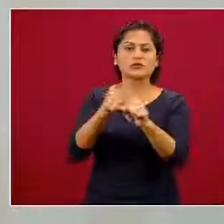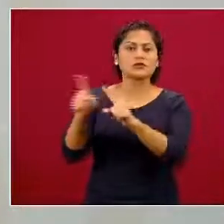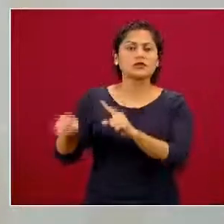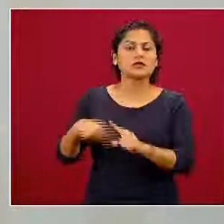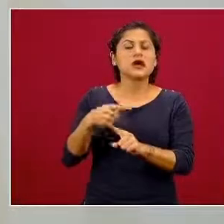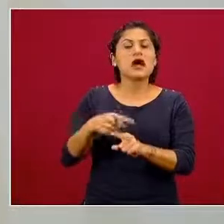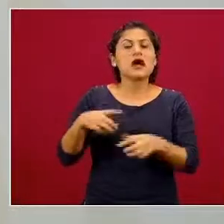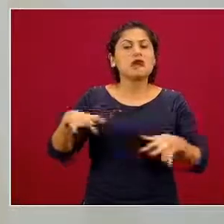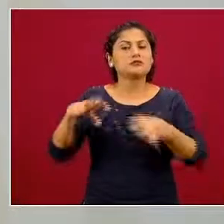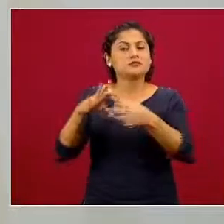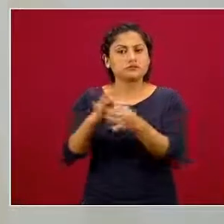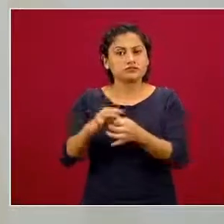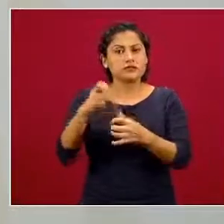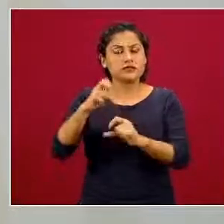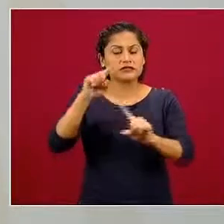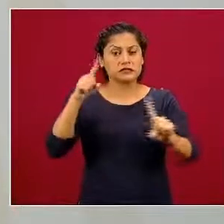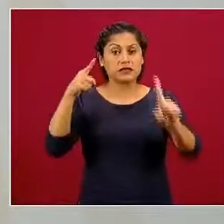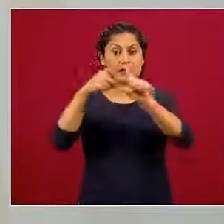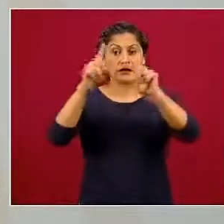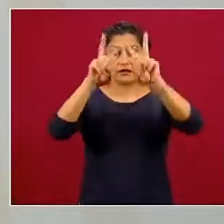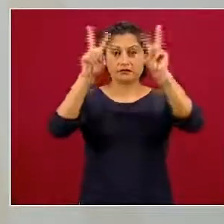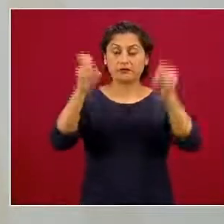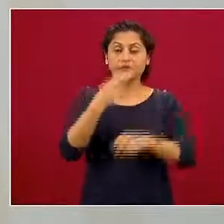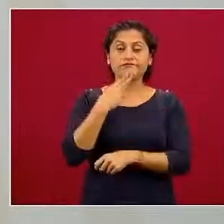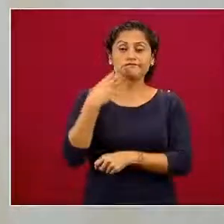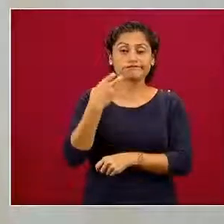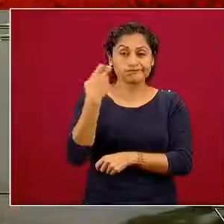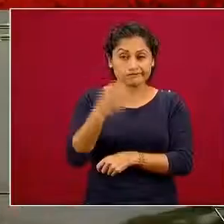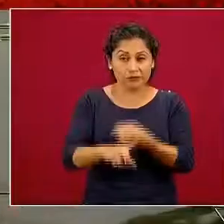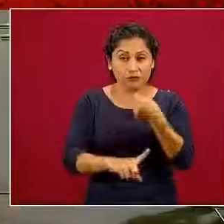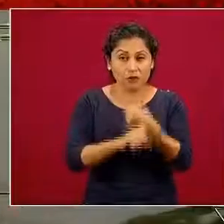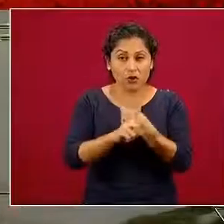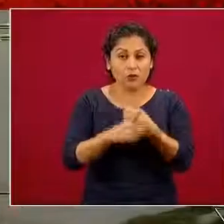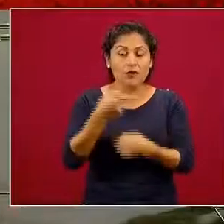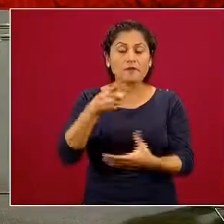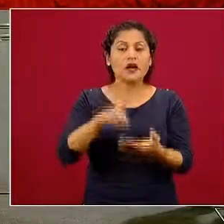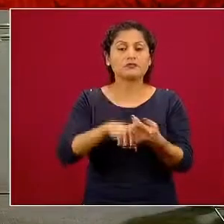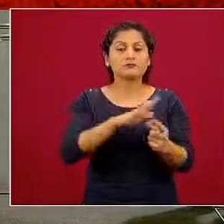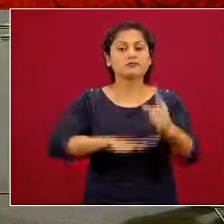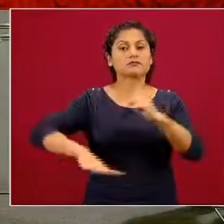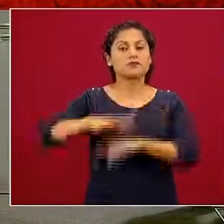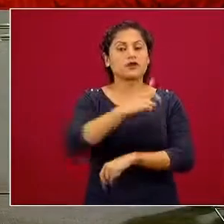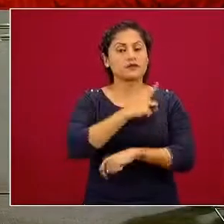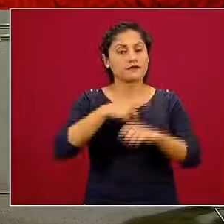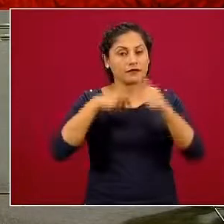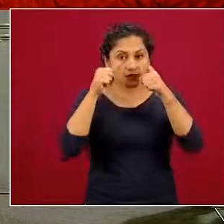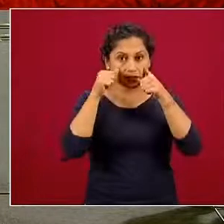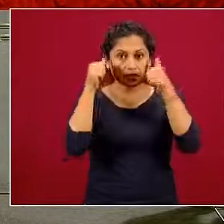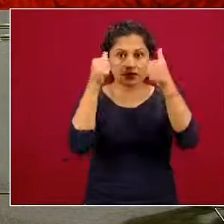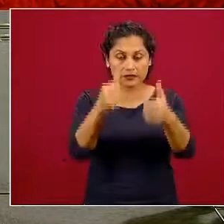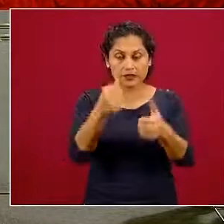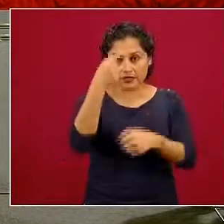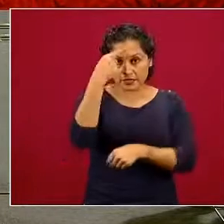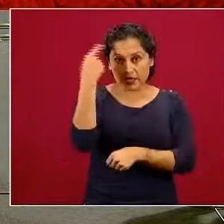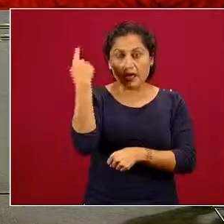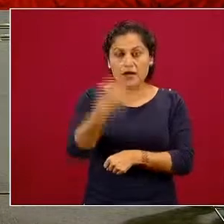abordarse imperativamente a través de una Estrategia Nacional de Prevención de Suicidio con la